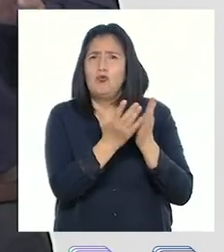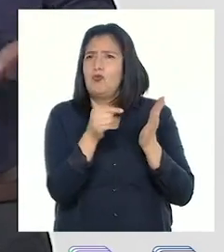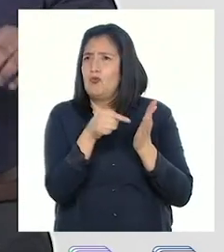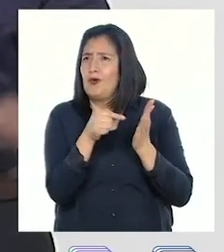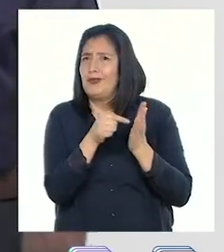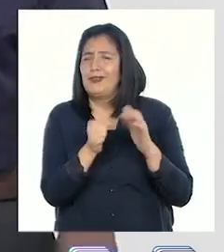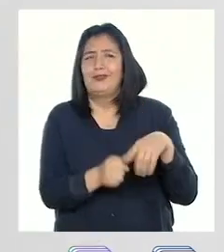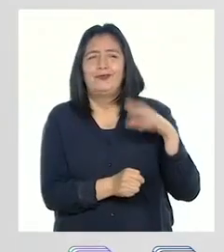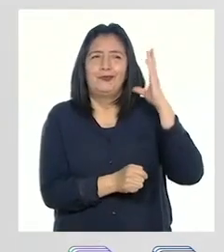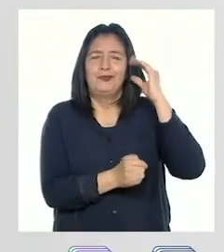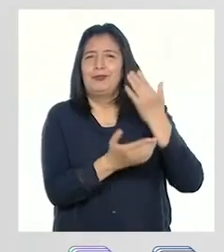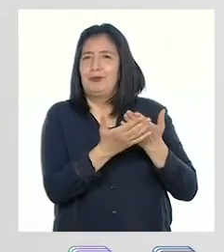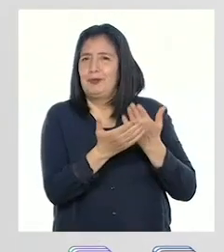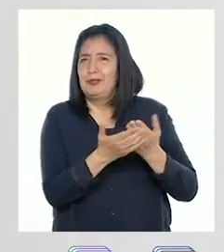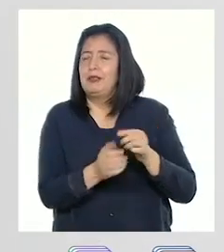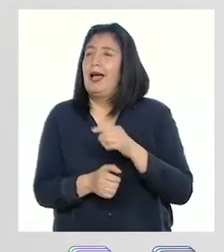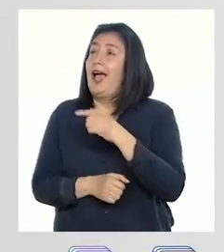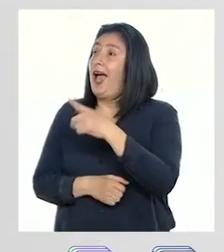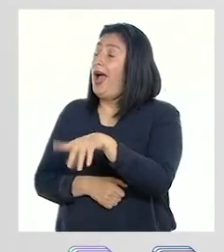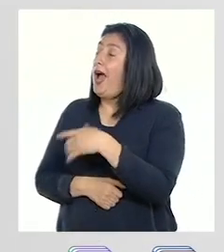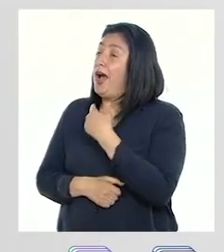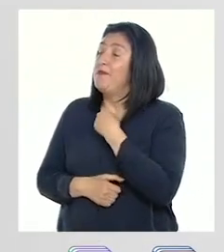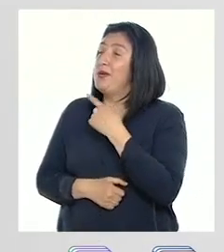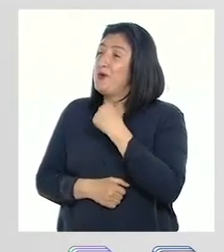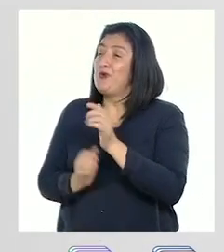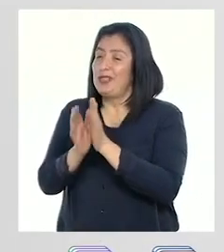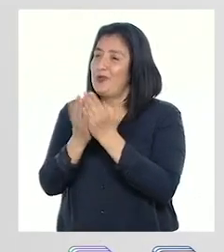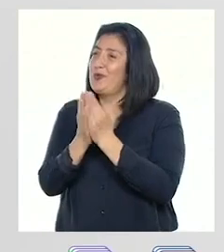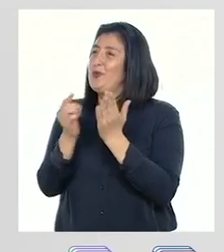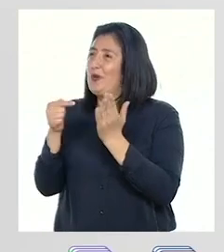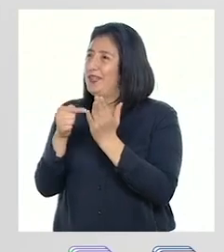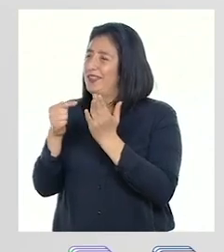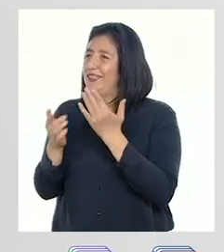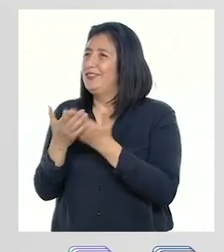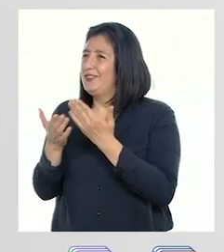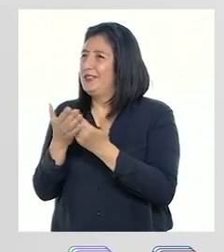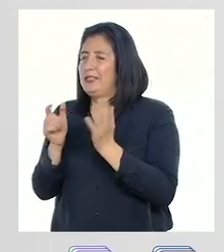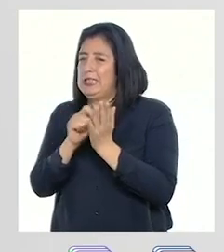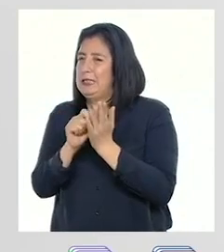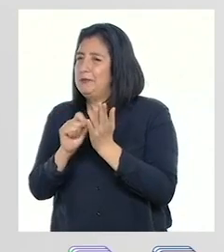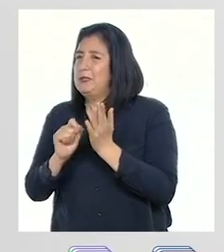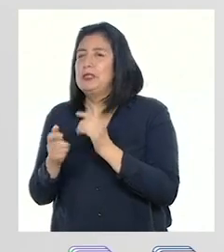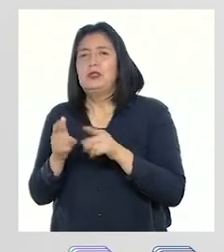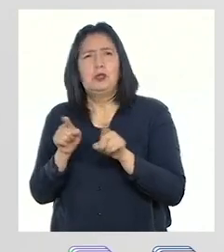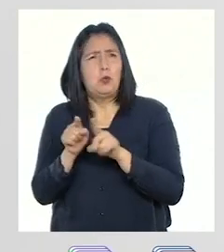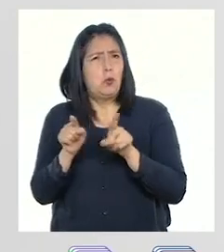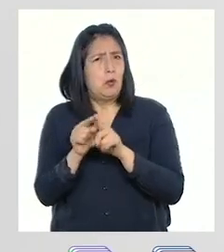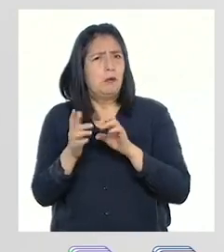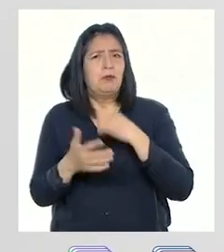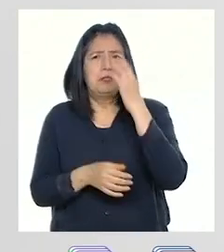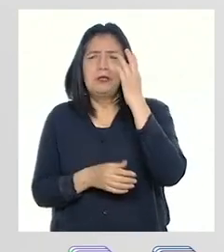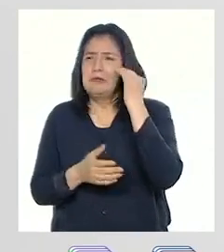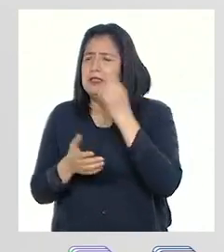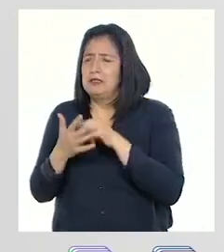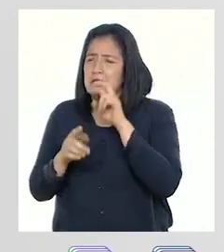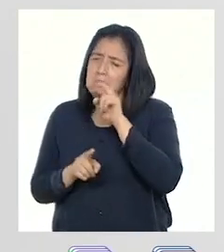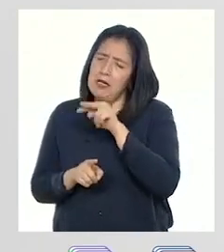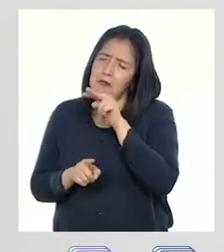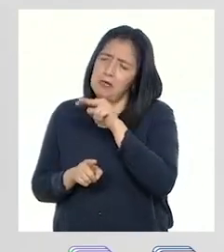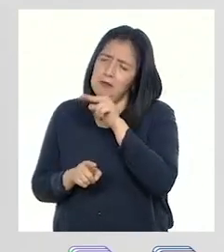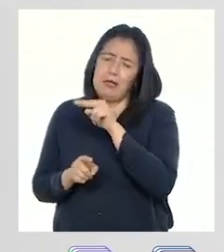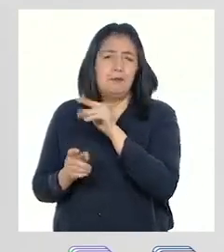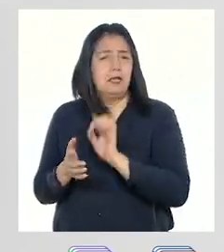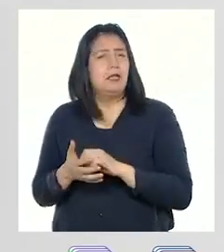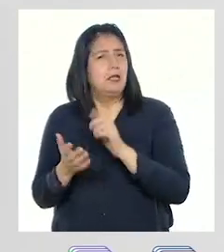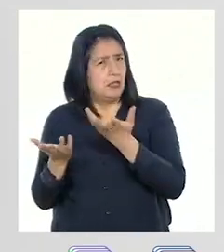cuaderno de experiencias. ¡Qué increíble! Me encantan los cuadernos de experiencias. Son como una especie de diarios, pero de experiencias de observación,